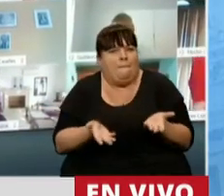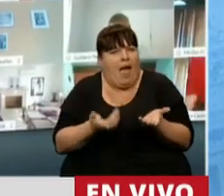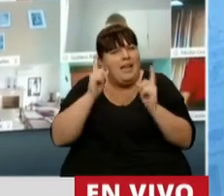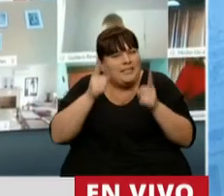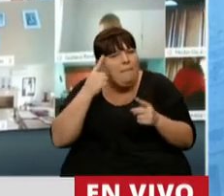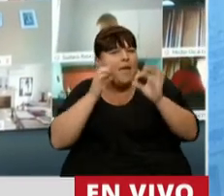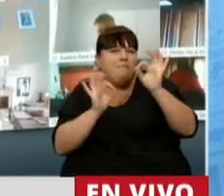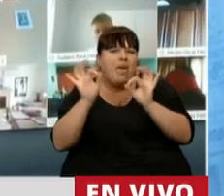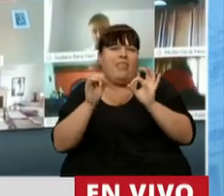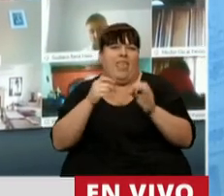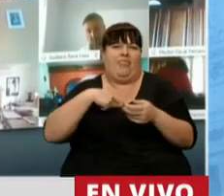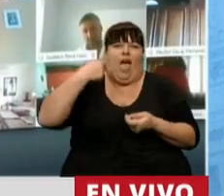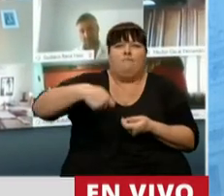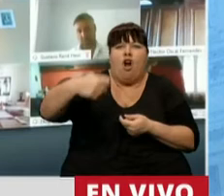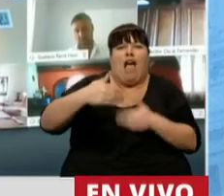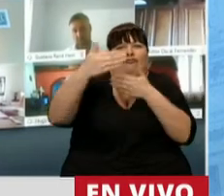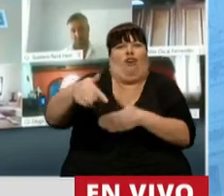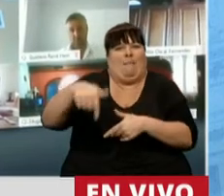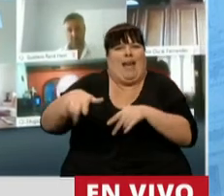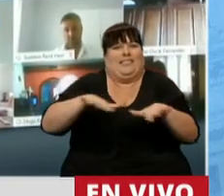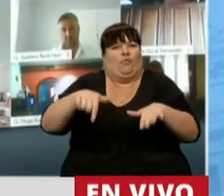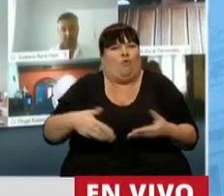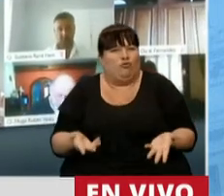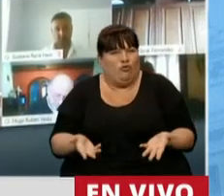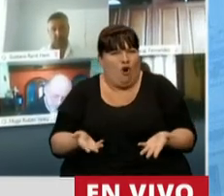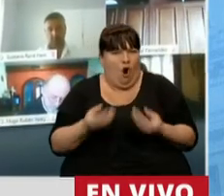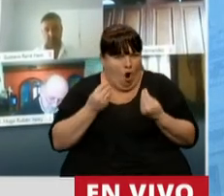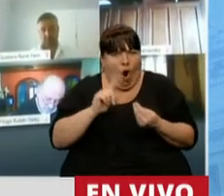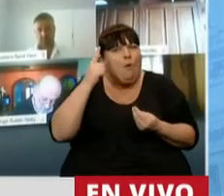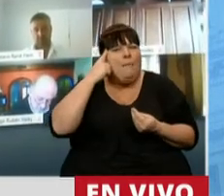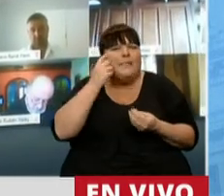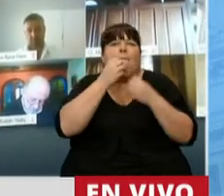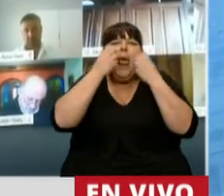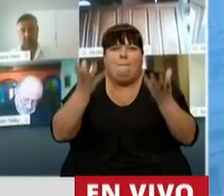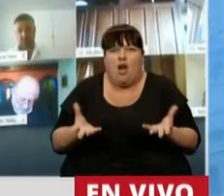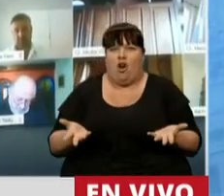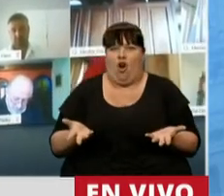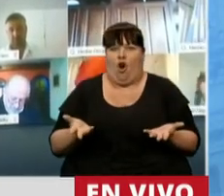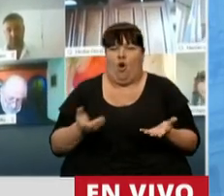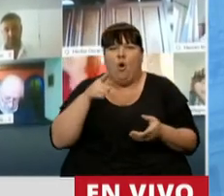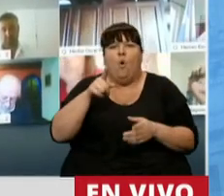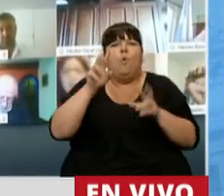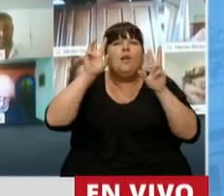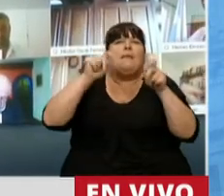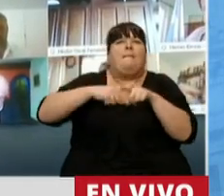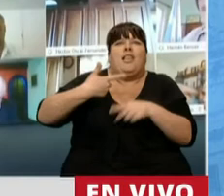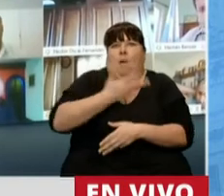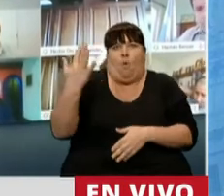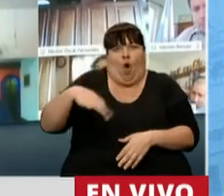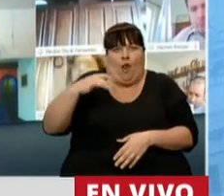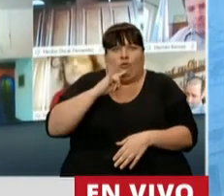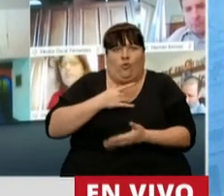recalibrar también una moratoria para este contexto? ¿Cómo no vamos a tratar de eficientar una herramienta de política pública?